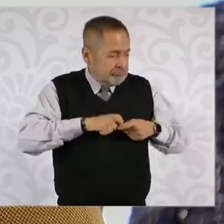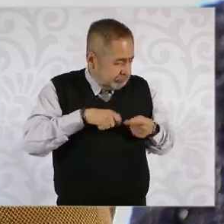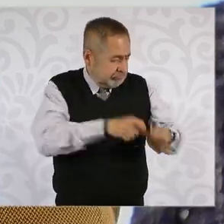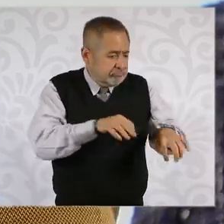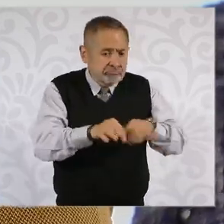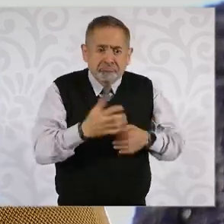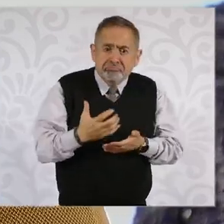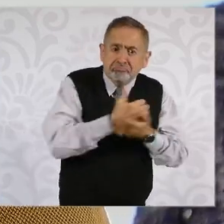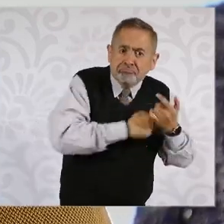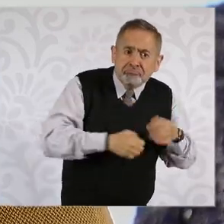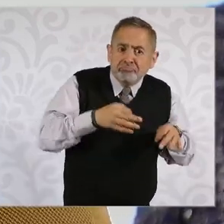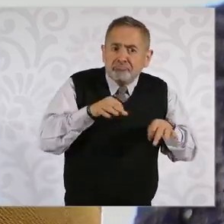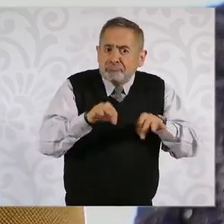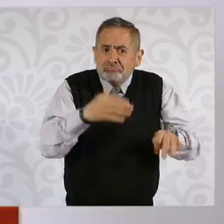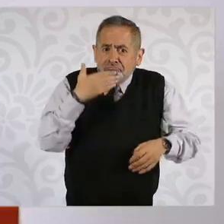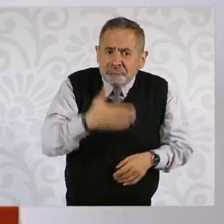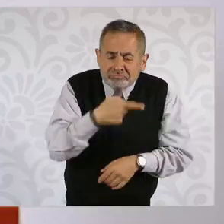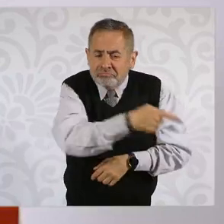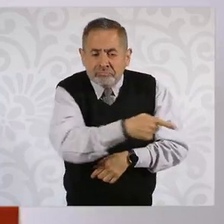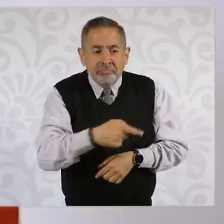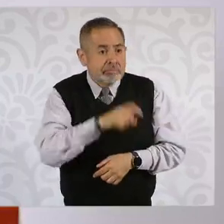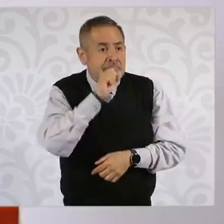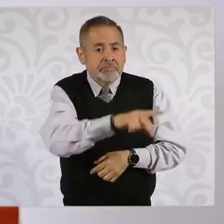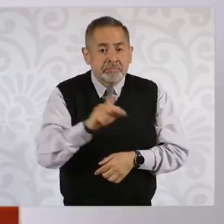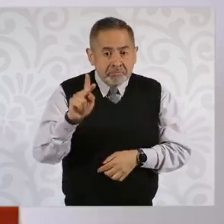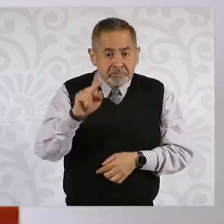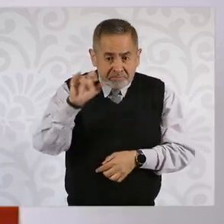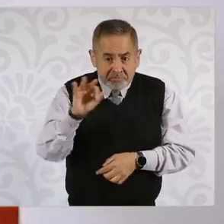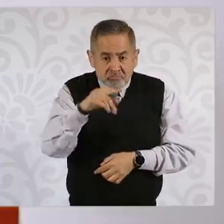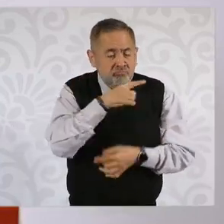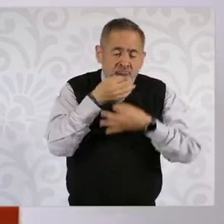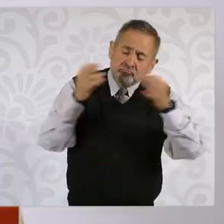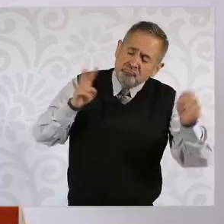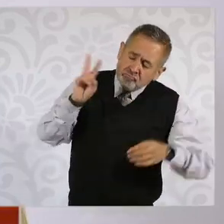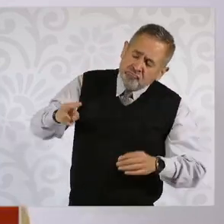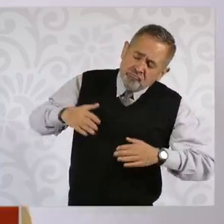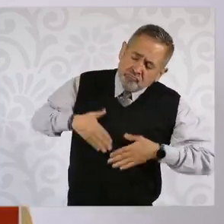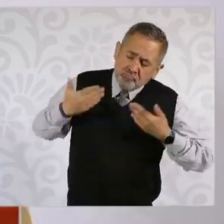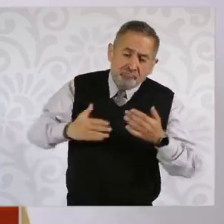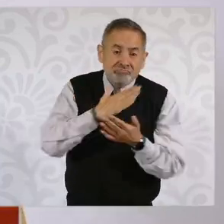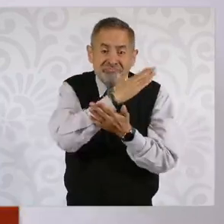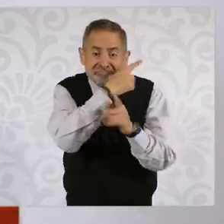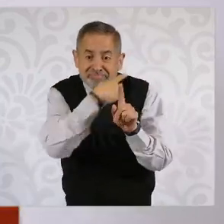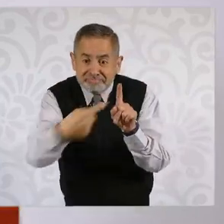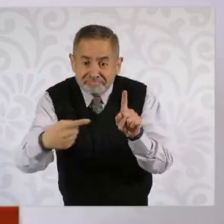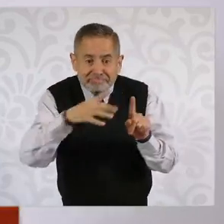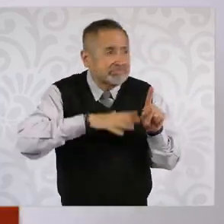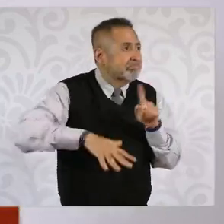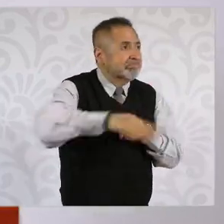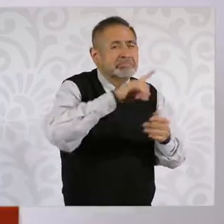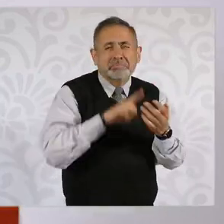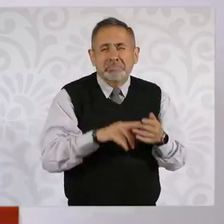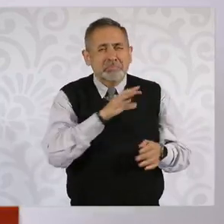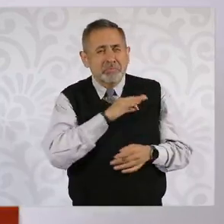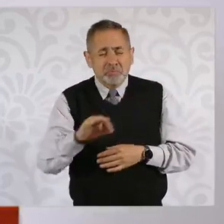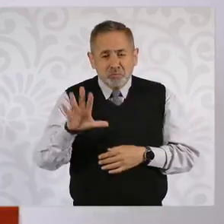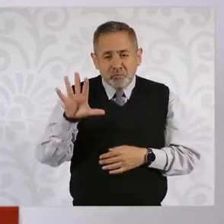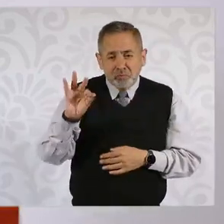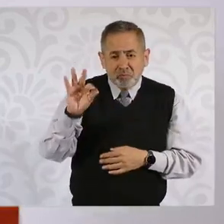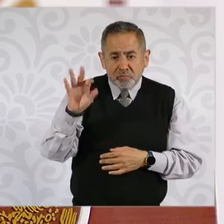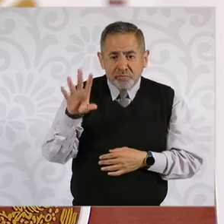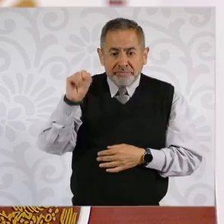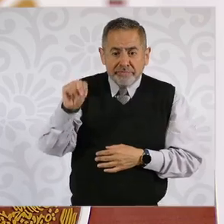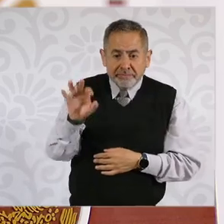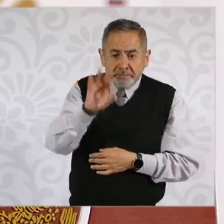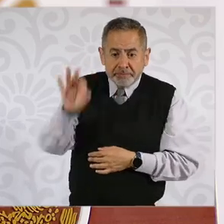propio Consejo de la Judicatura Federal reveló que la mitad del personal, es decir, el 49